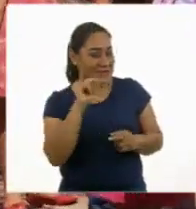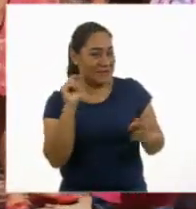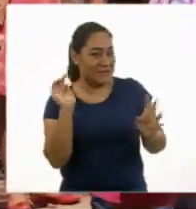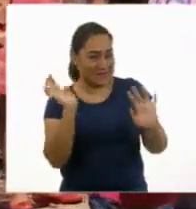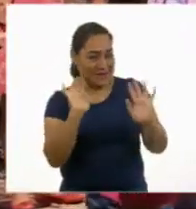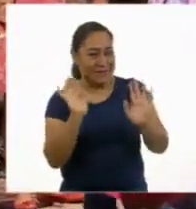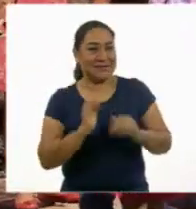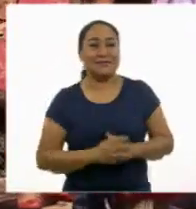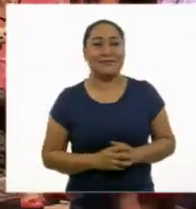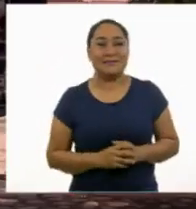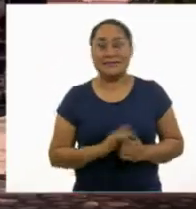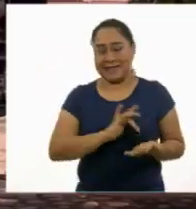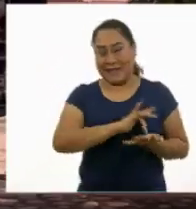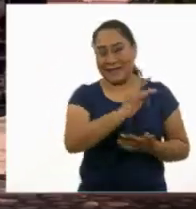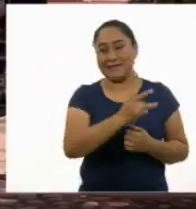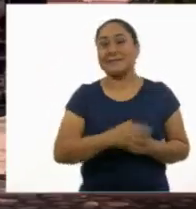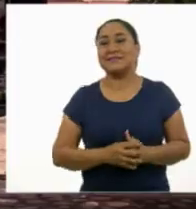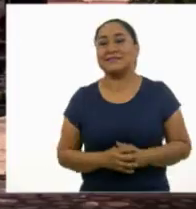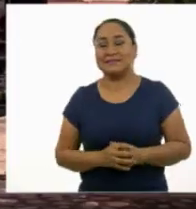Gracias.